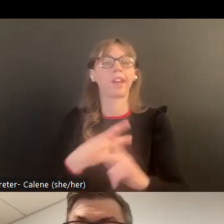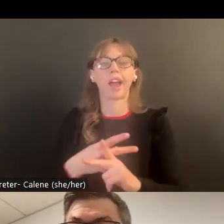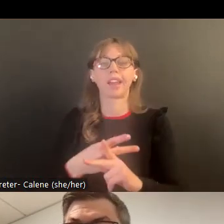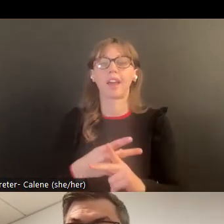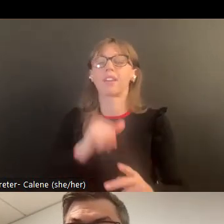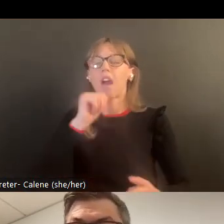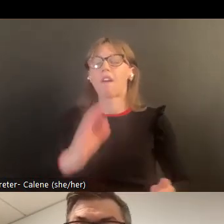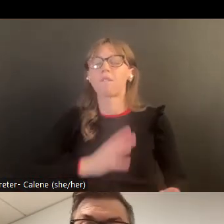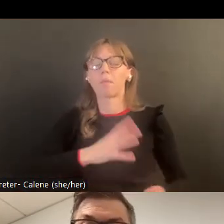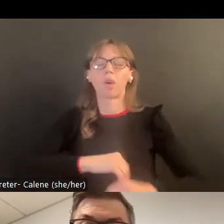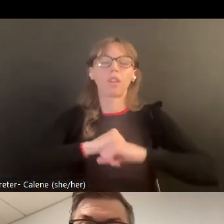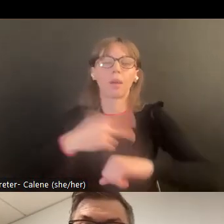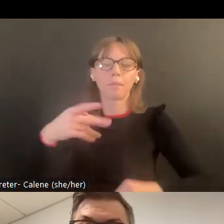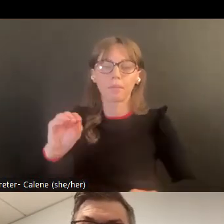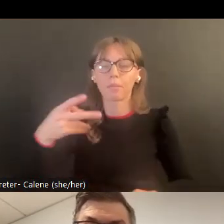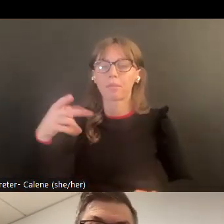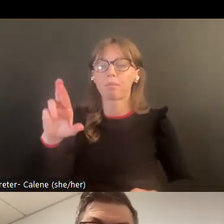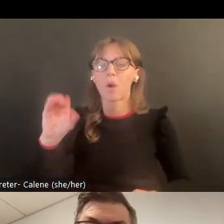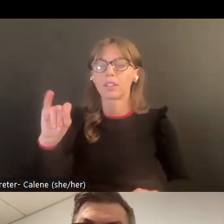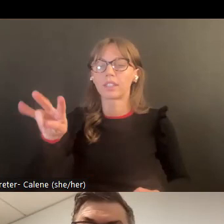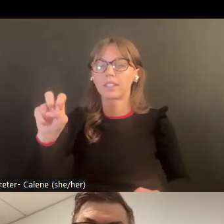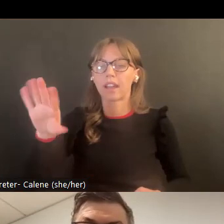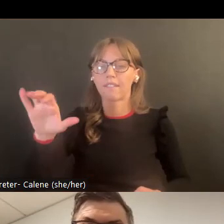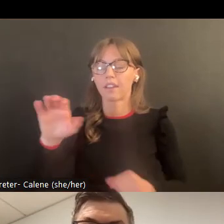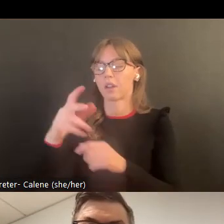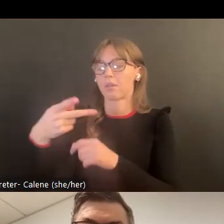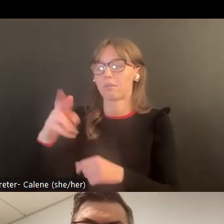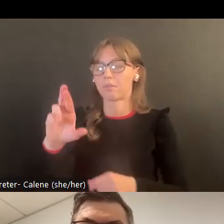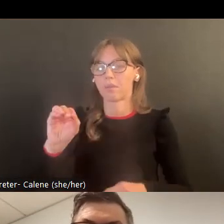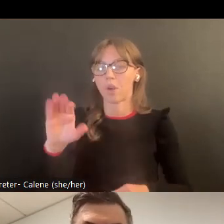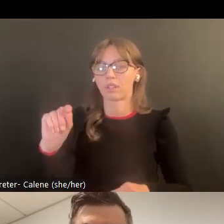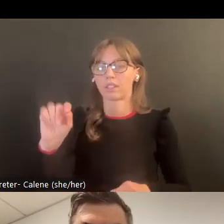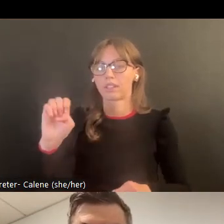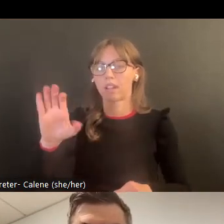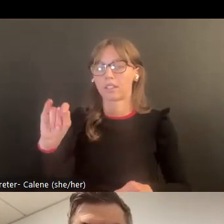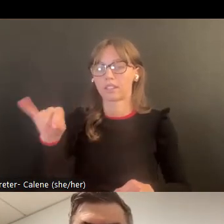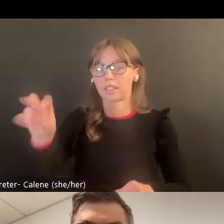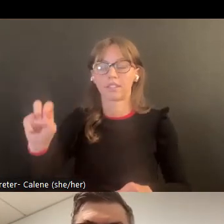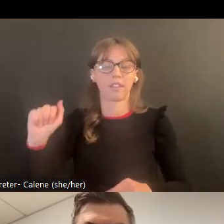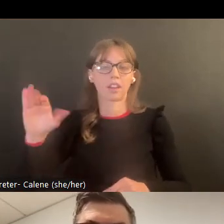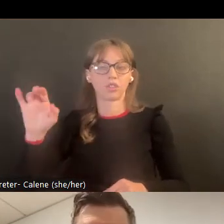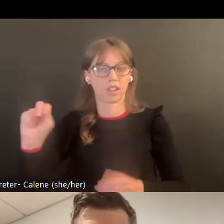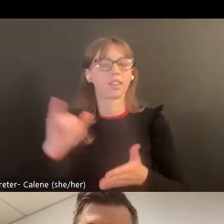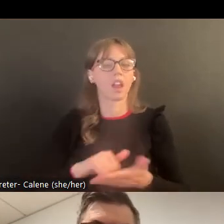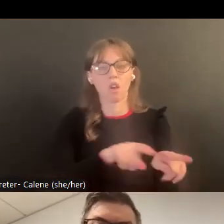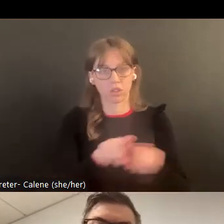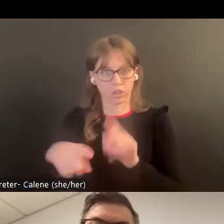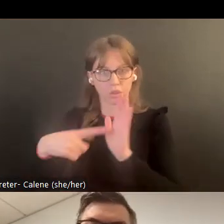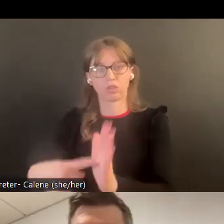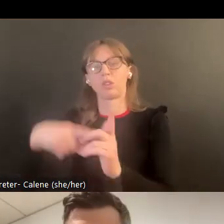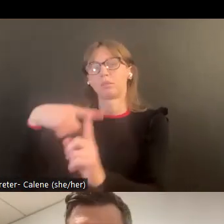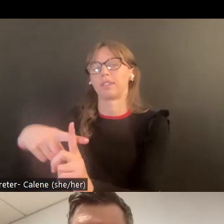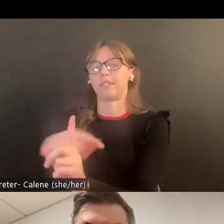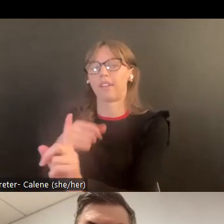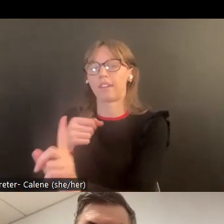víctima había participado anteriormente de una acción informal protectiva, eso también muchas